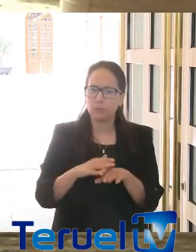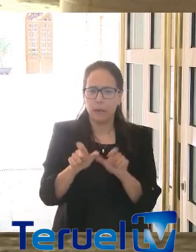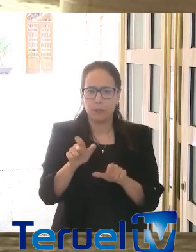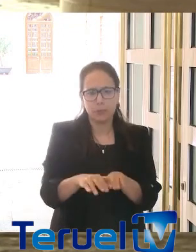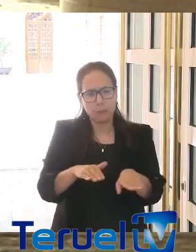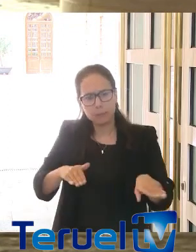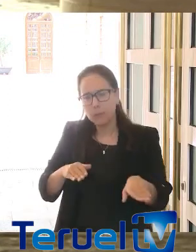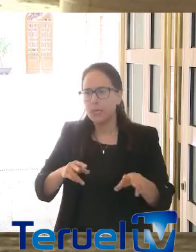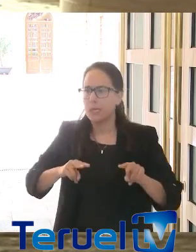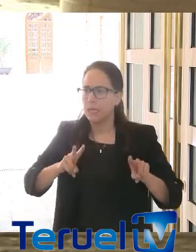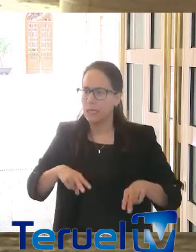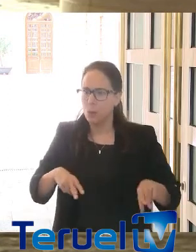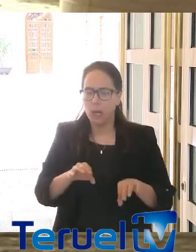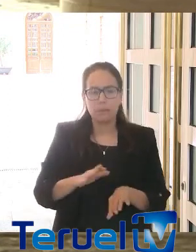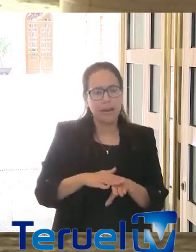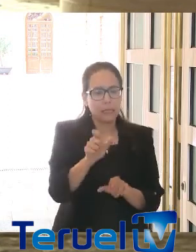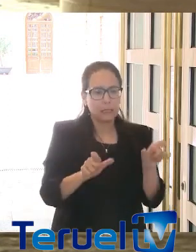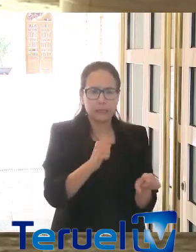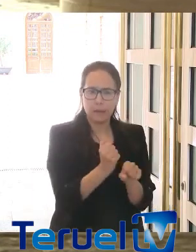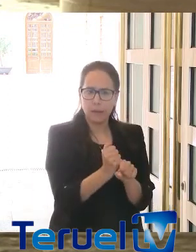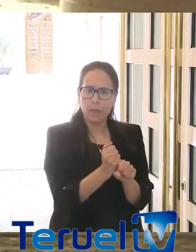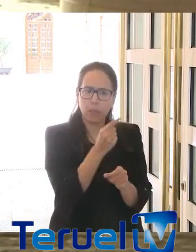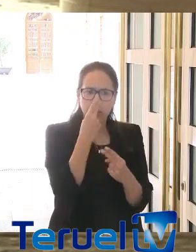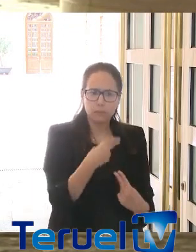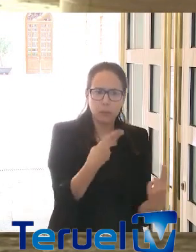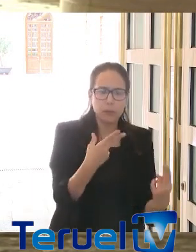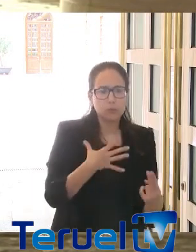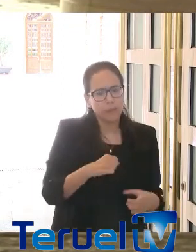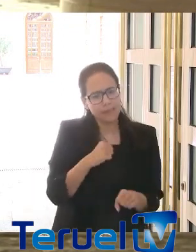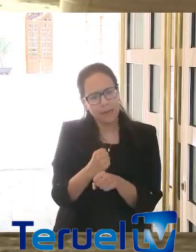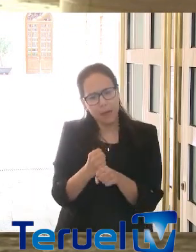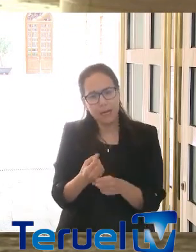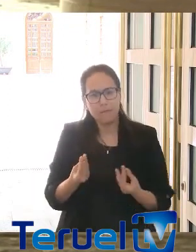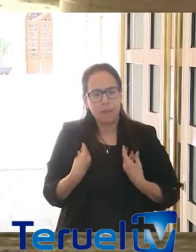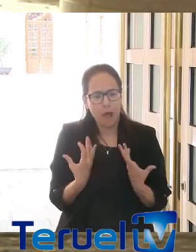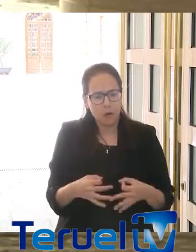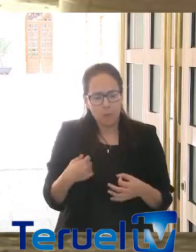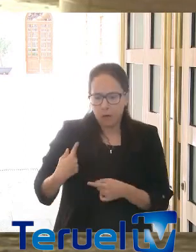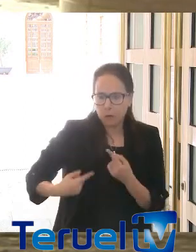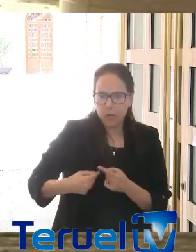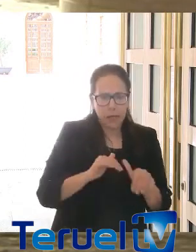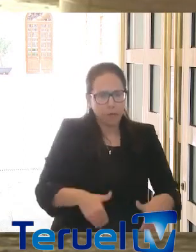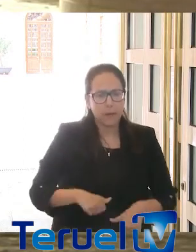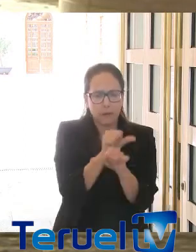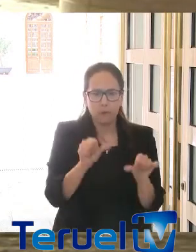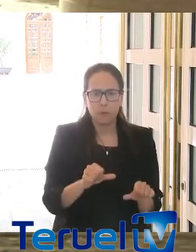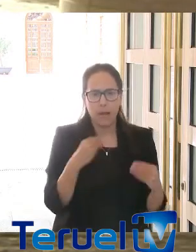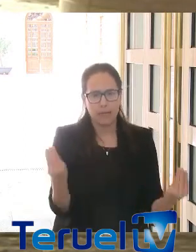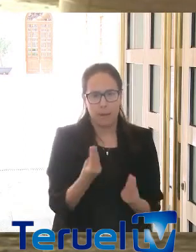sobre todo, que los trabajadores y empleados públicos puedan trabajar y volver a su vida normal y rutinaria en las mejores condiciones.